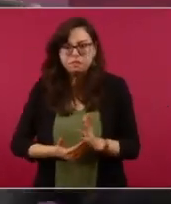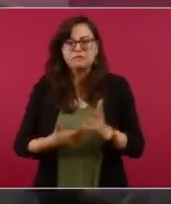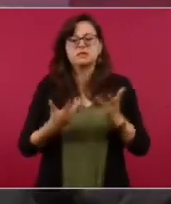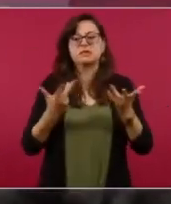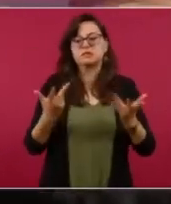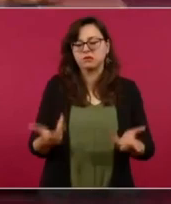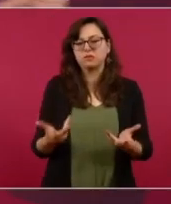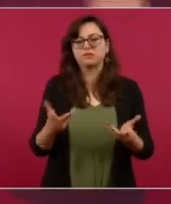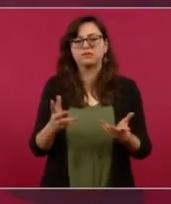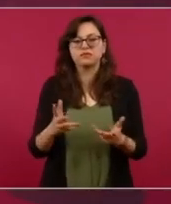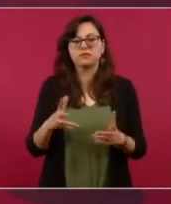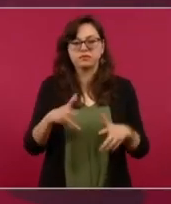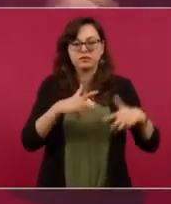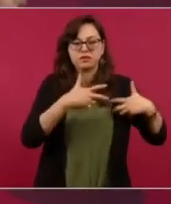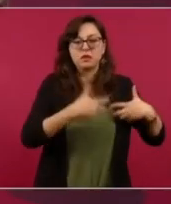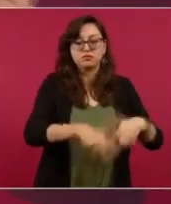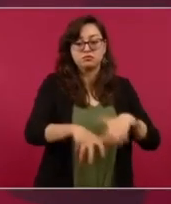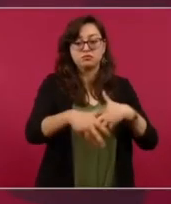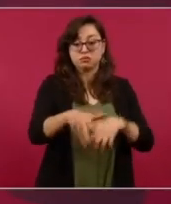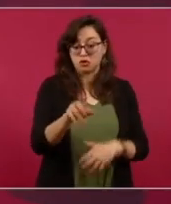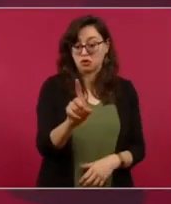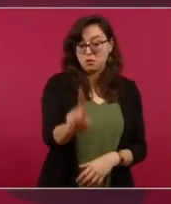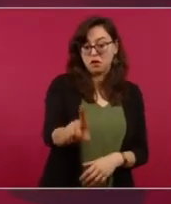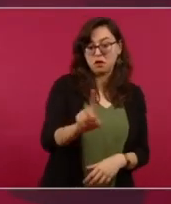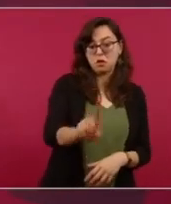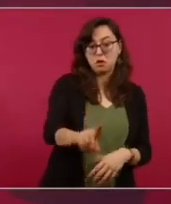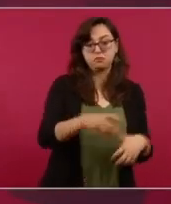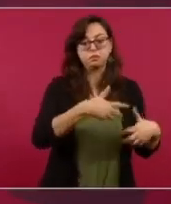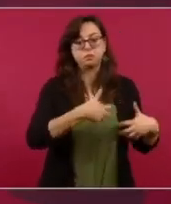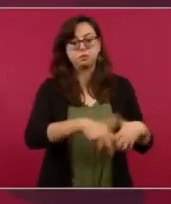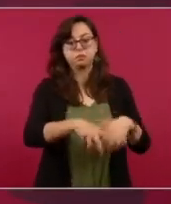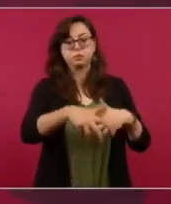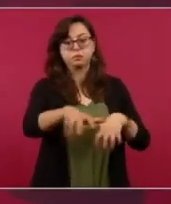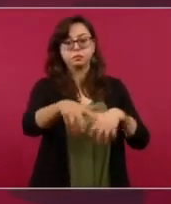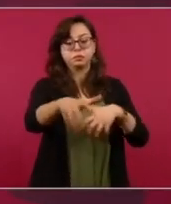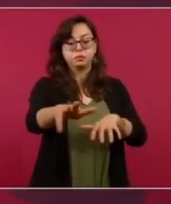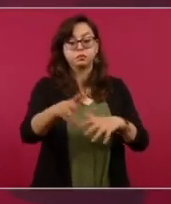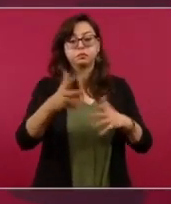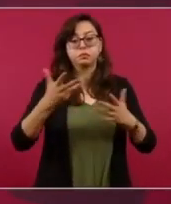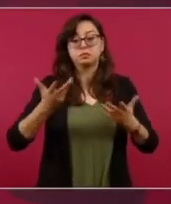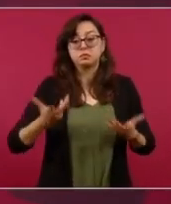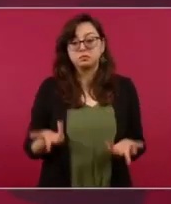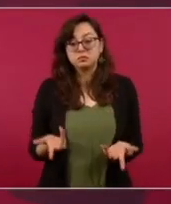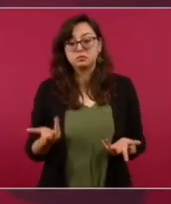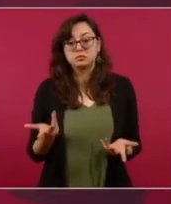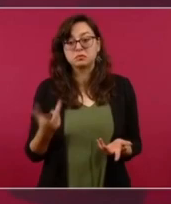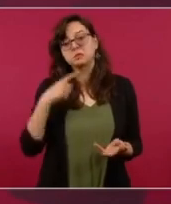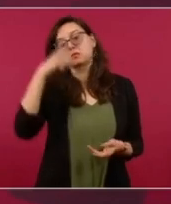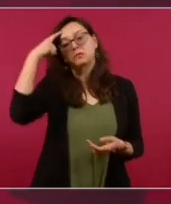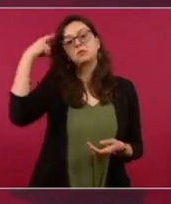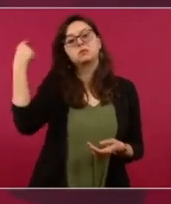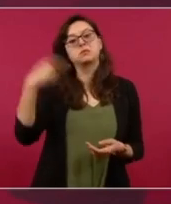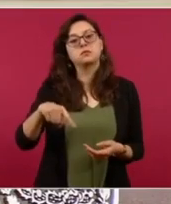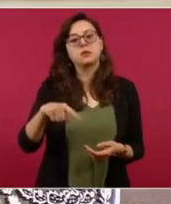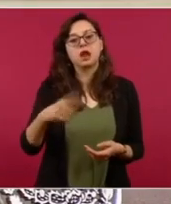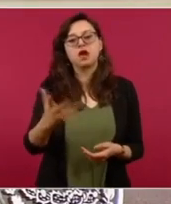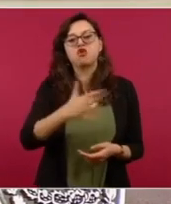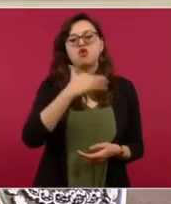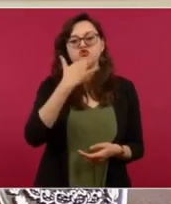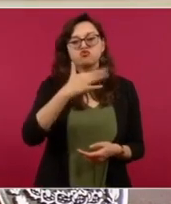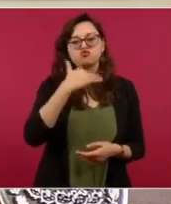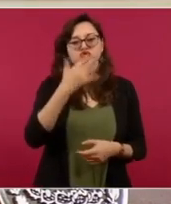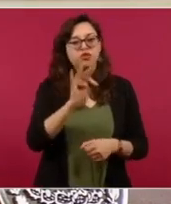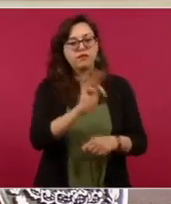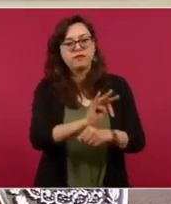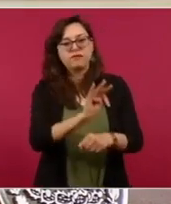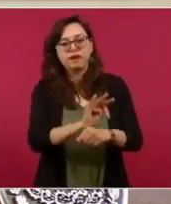manifestaciones como la que va a haber el domingo en defensa del régimen de corrupción